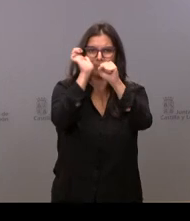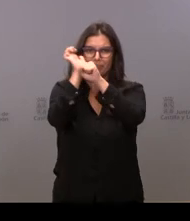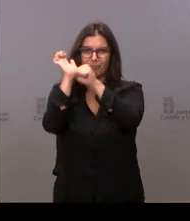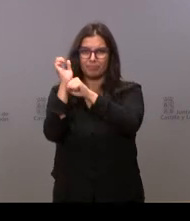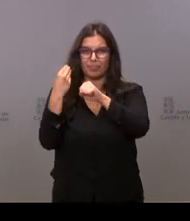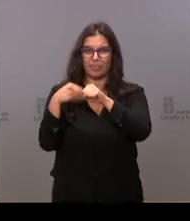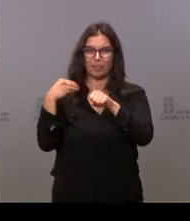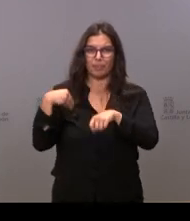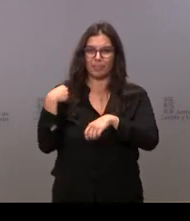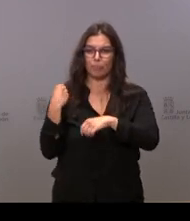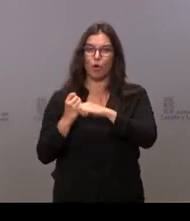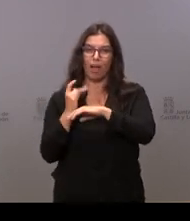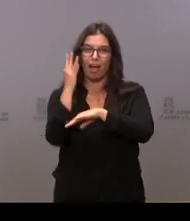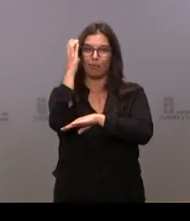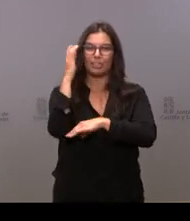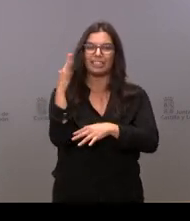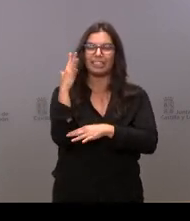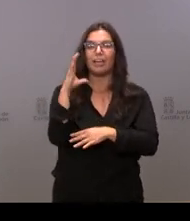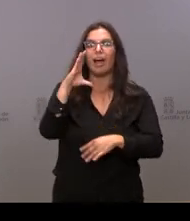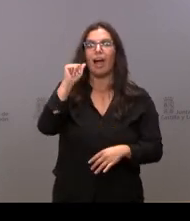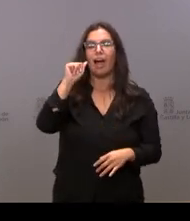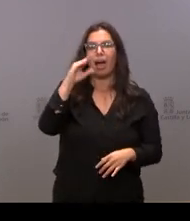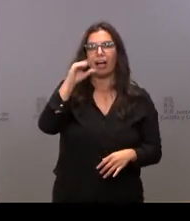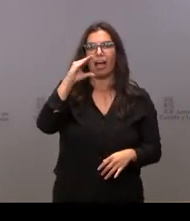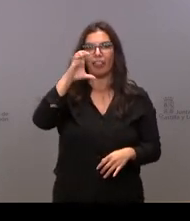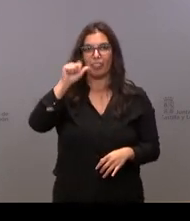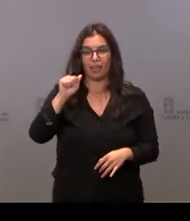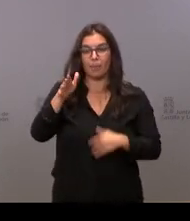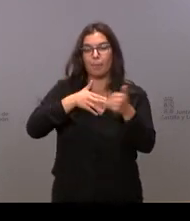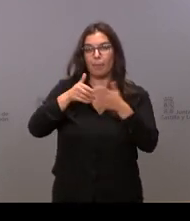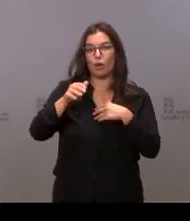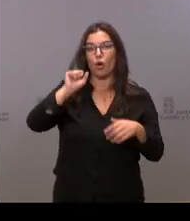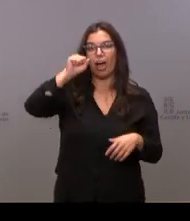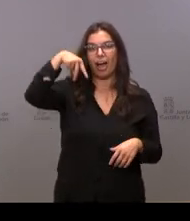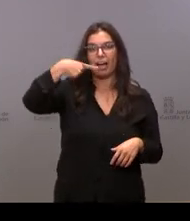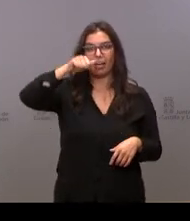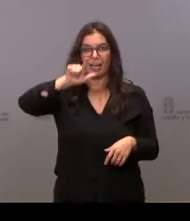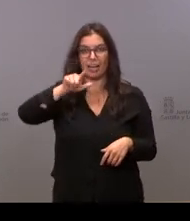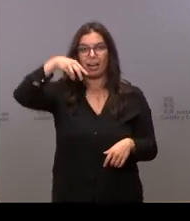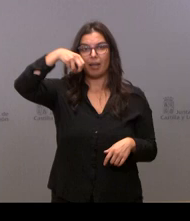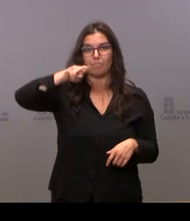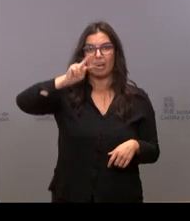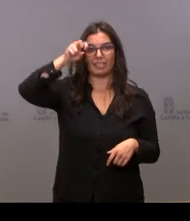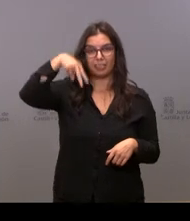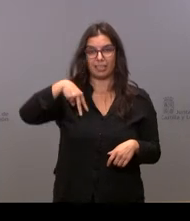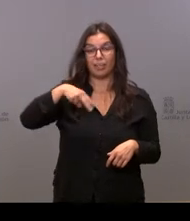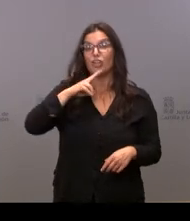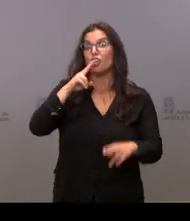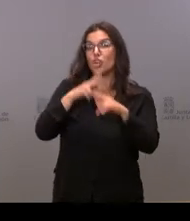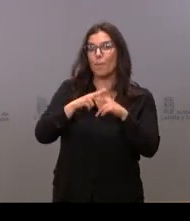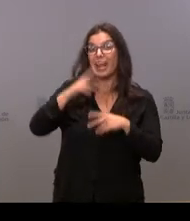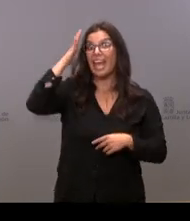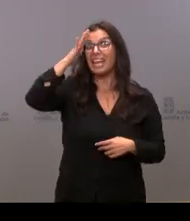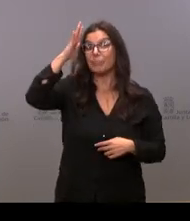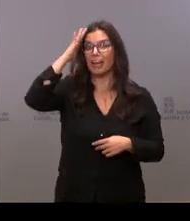tronco de acacia por Ángel Martín García, que bajo el título Esperanza simbolizan